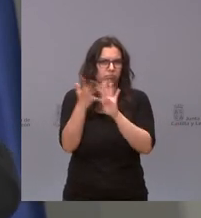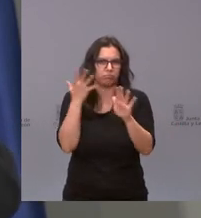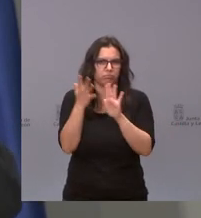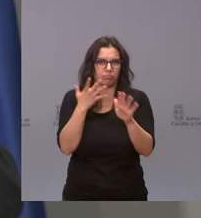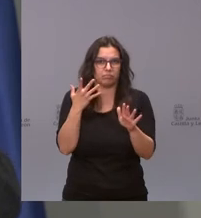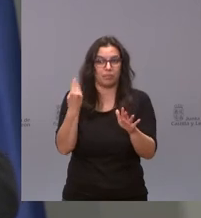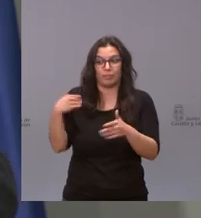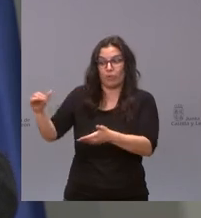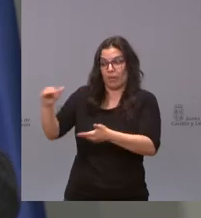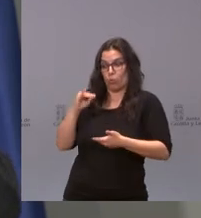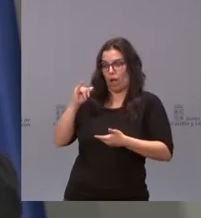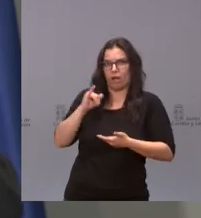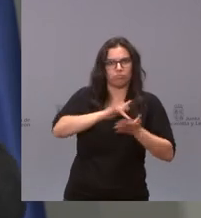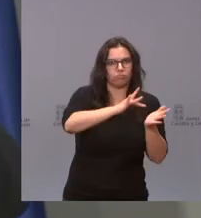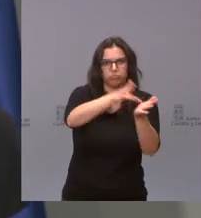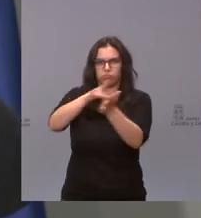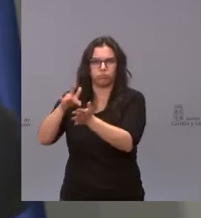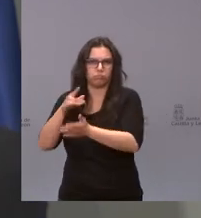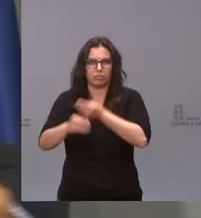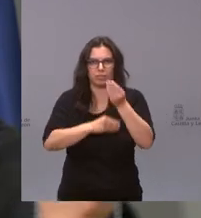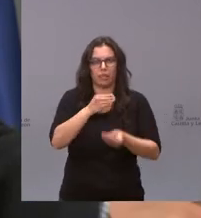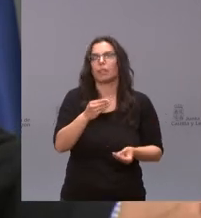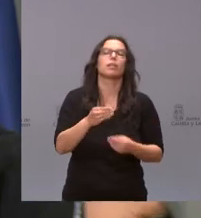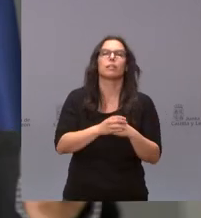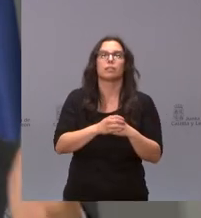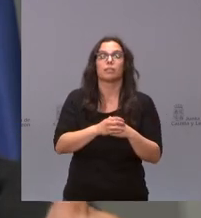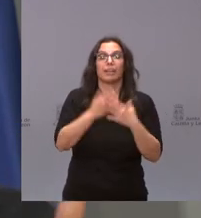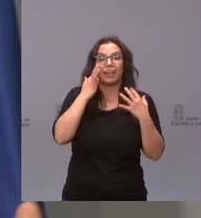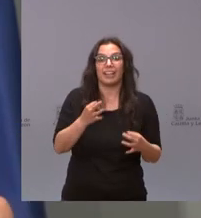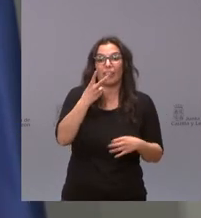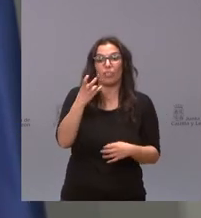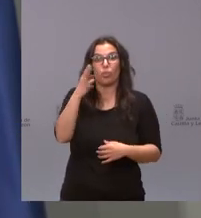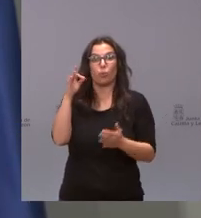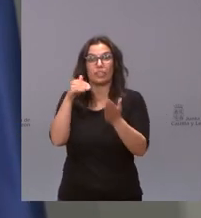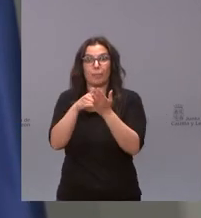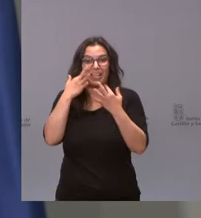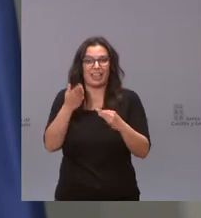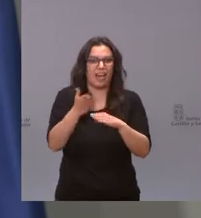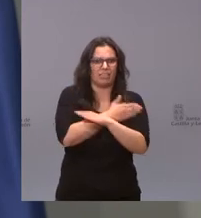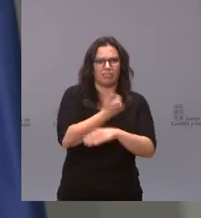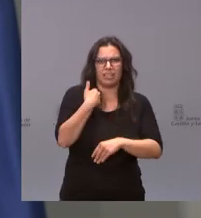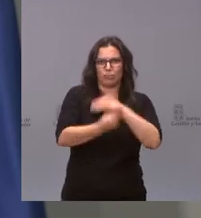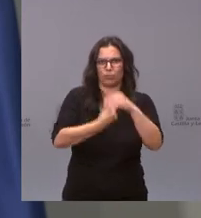al que nos están llegando las dosis incluida las 150.000 que insisto es menos que el ritmo que hemos alcanzado otros días